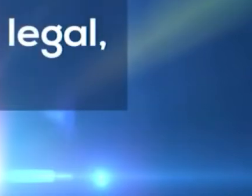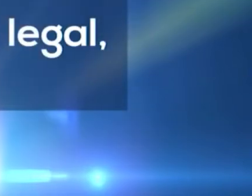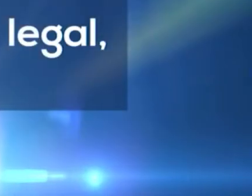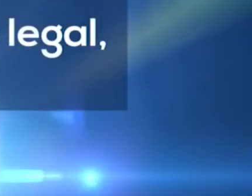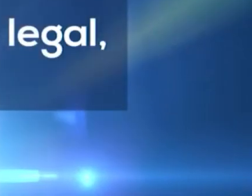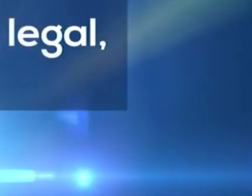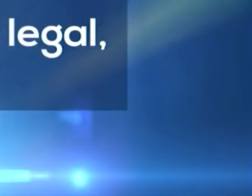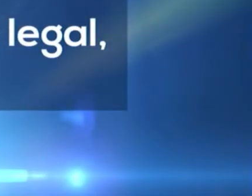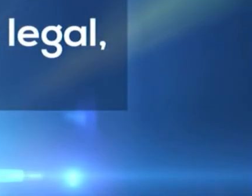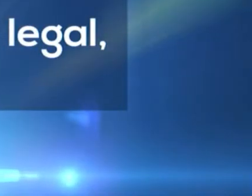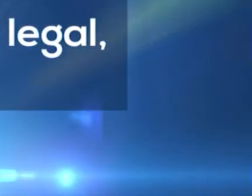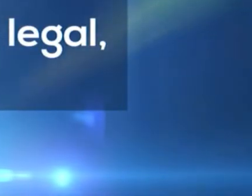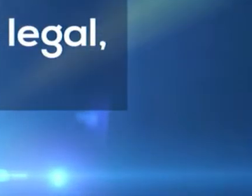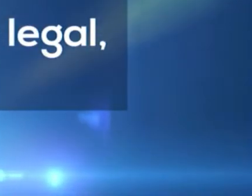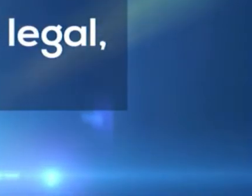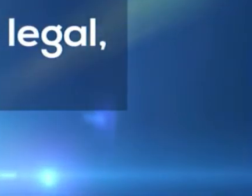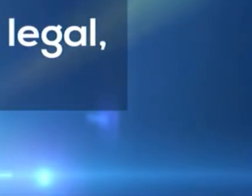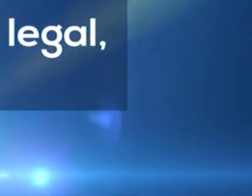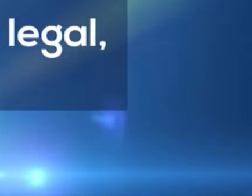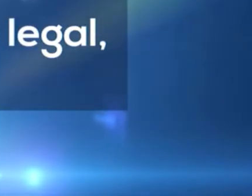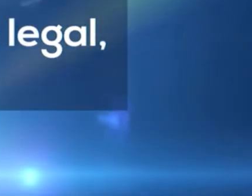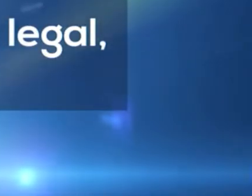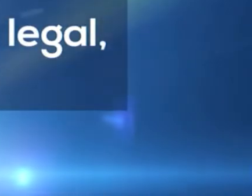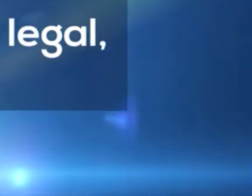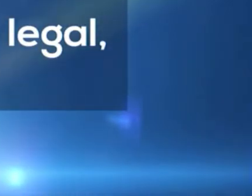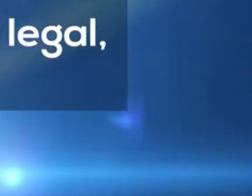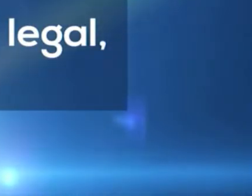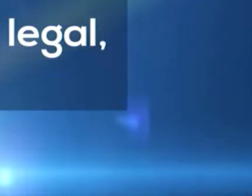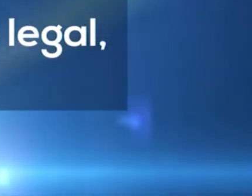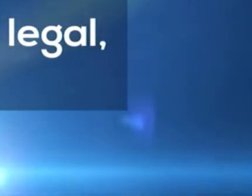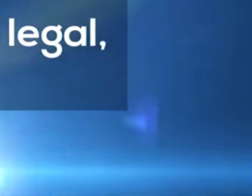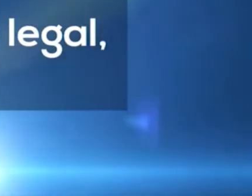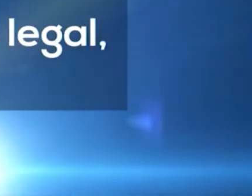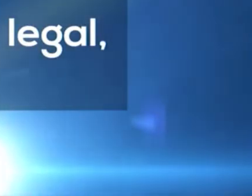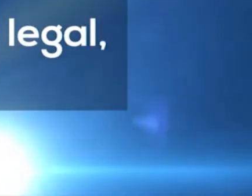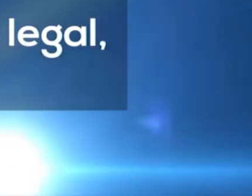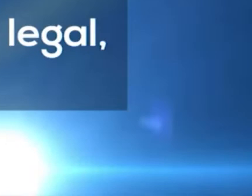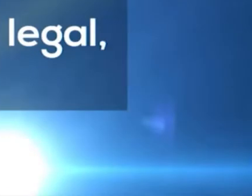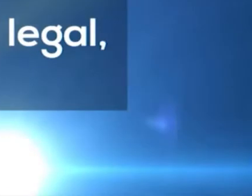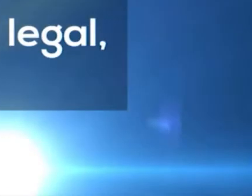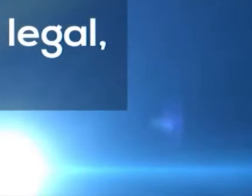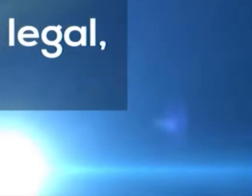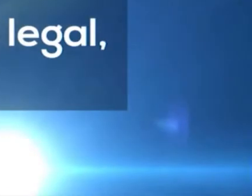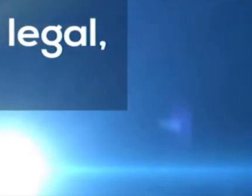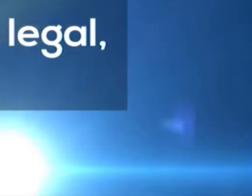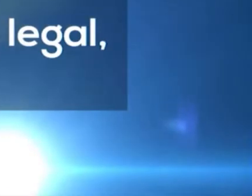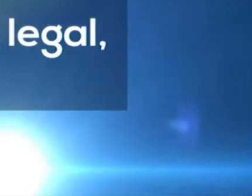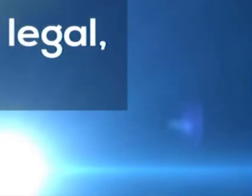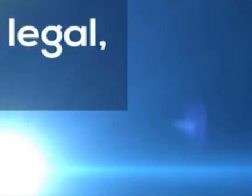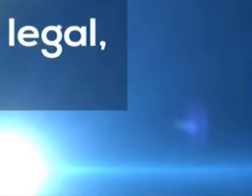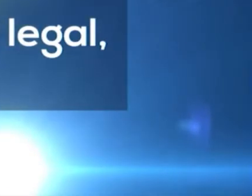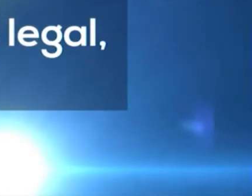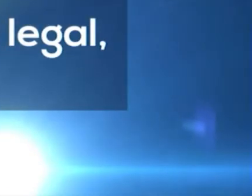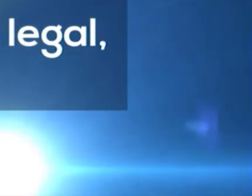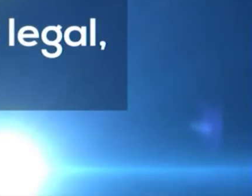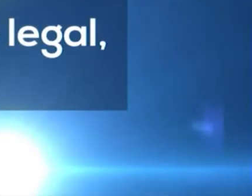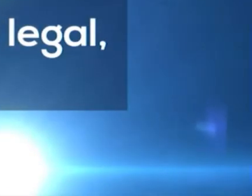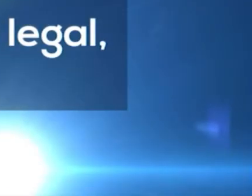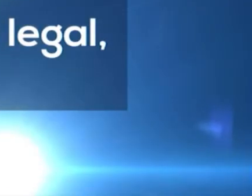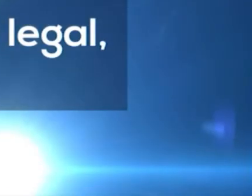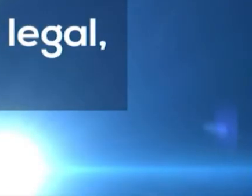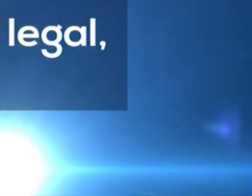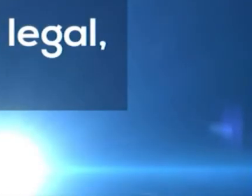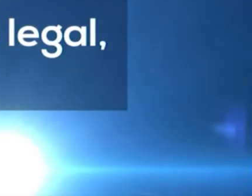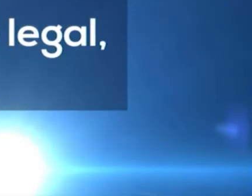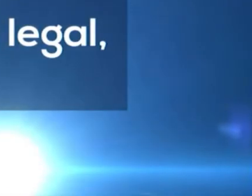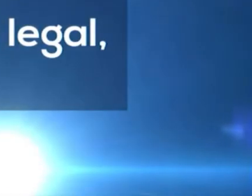Actúen Derecho es un programa con objetivo social que investiga los casos y los pone a discusión delante de profesionales especialistas. En ningún momento el